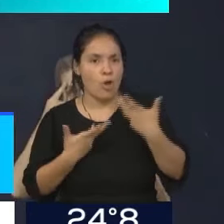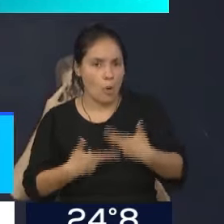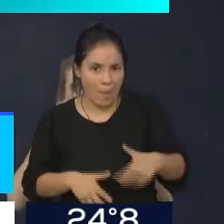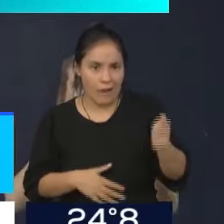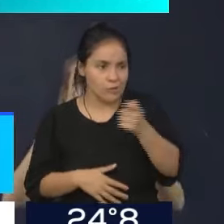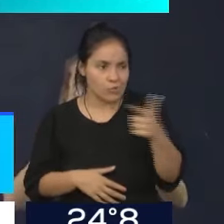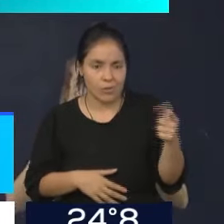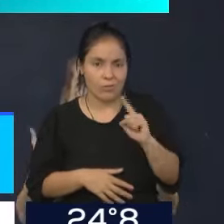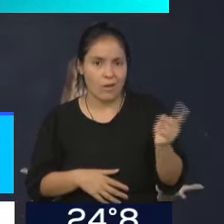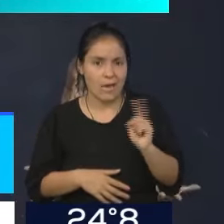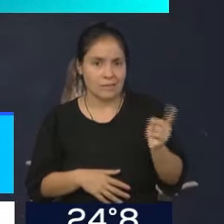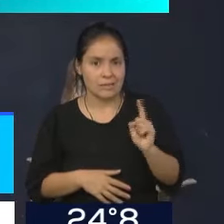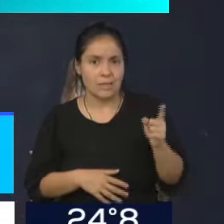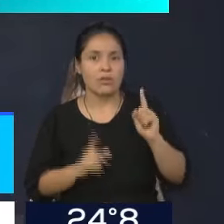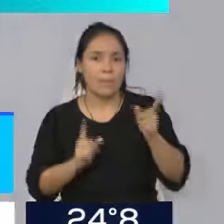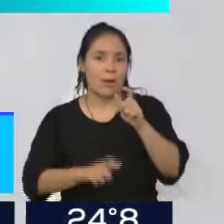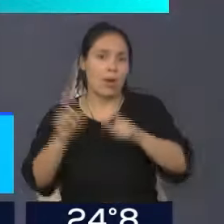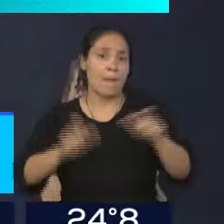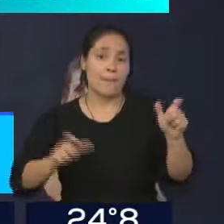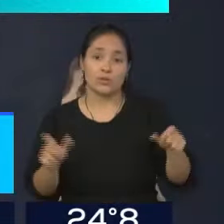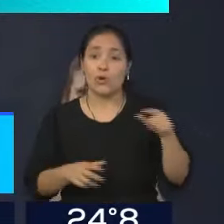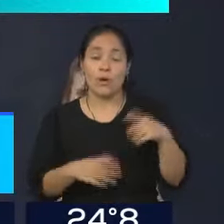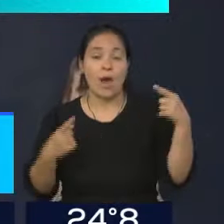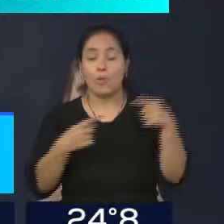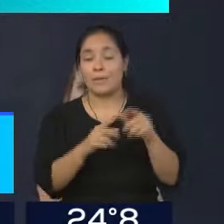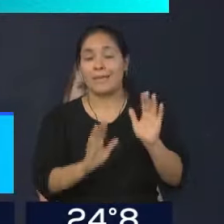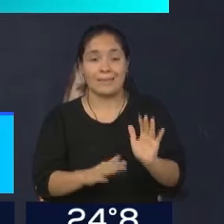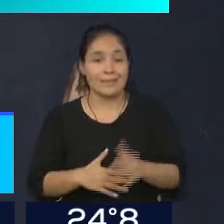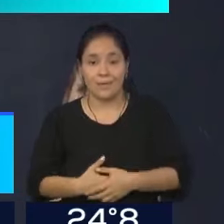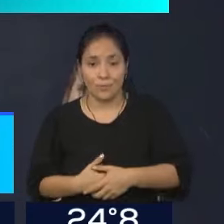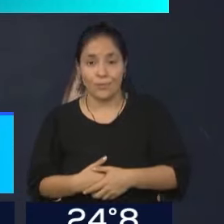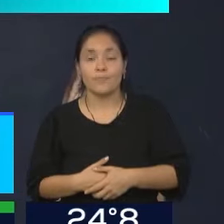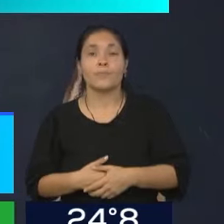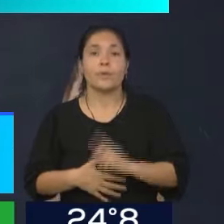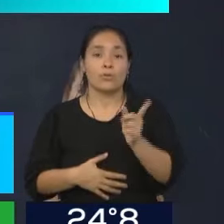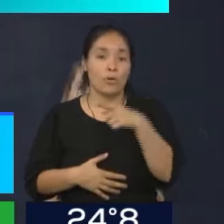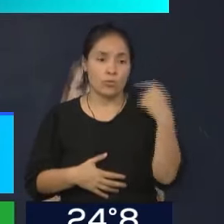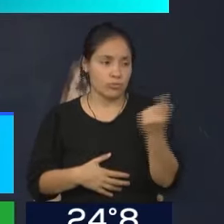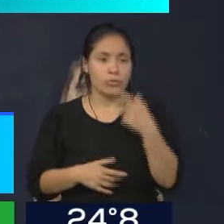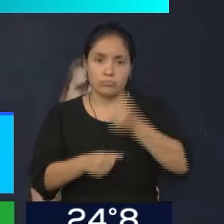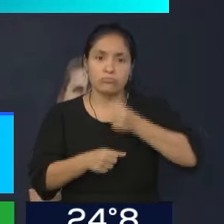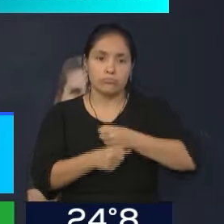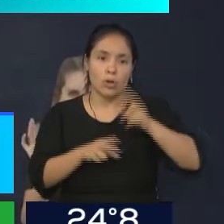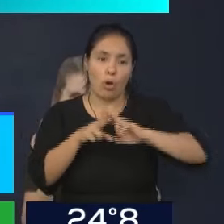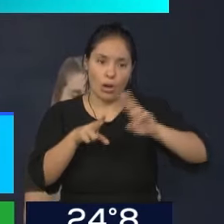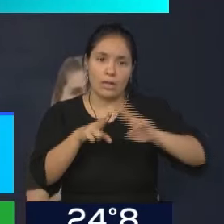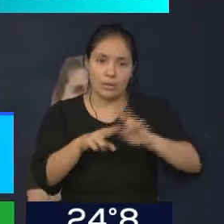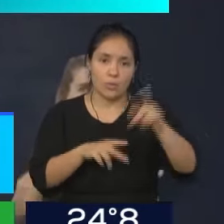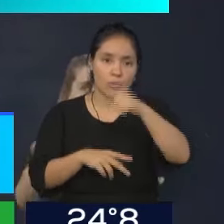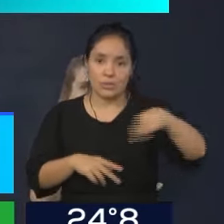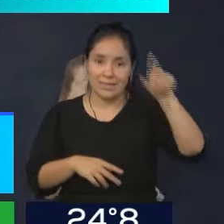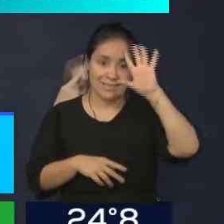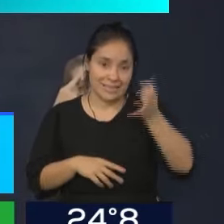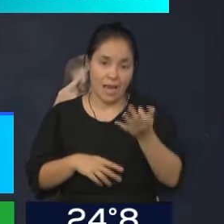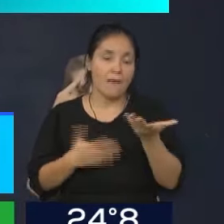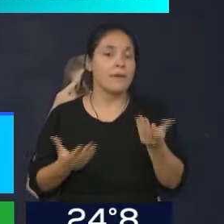con lo que uno pretende o con lo que la gente pretende. Estamos trabajando en corregirlo, ten en cuenta o tengan en cuenta también